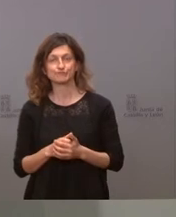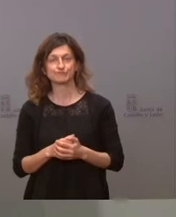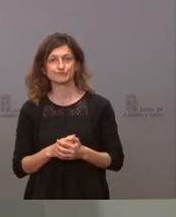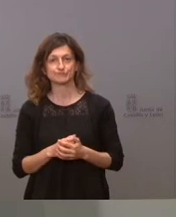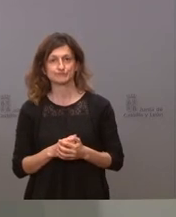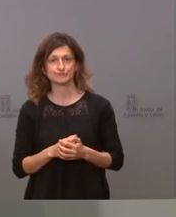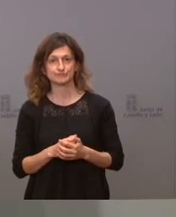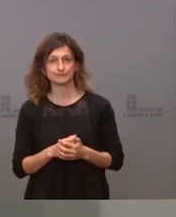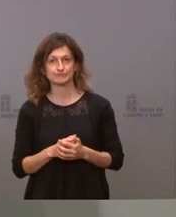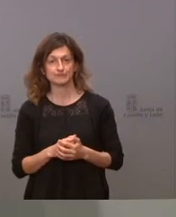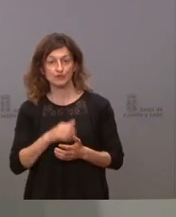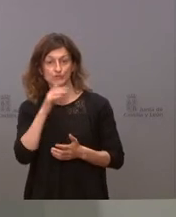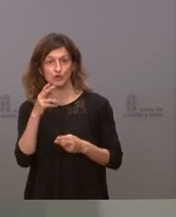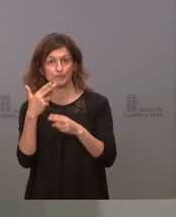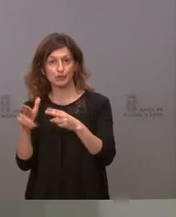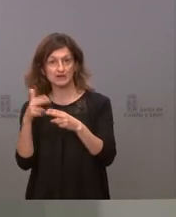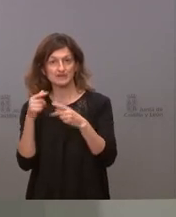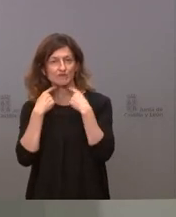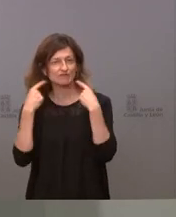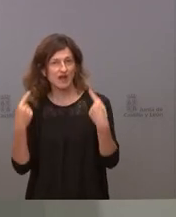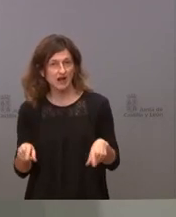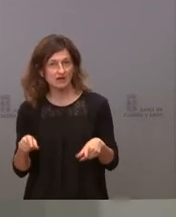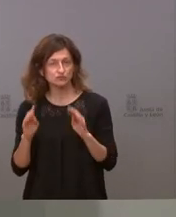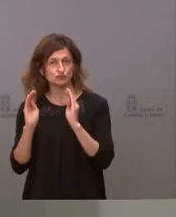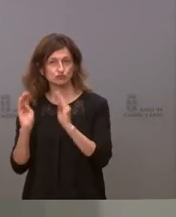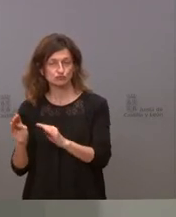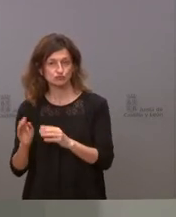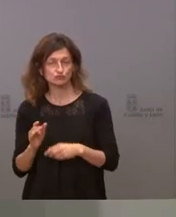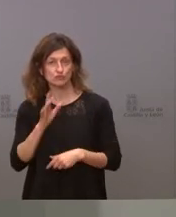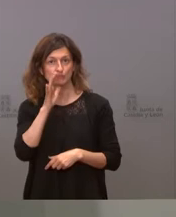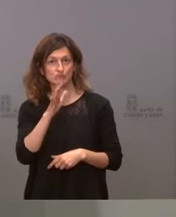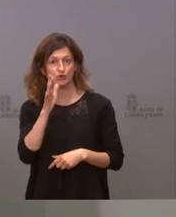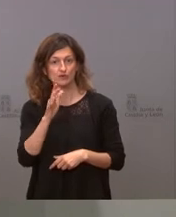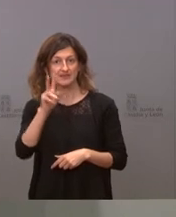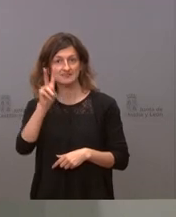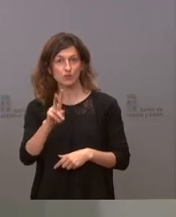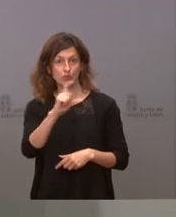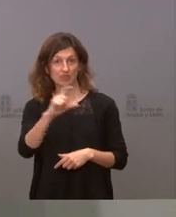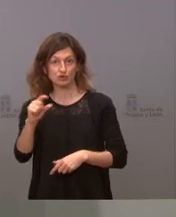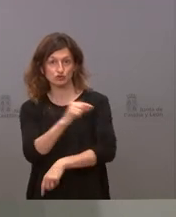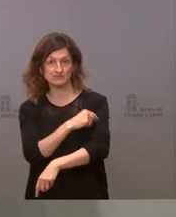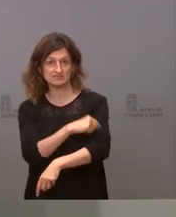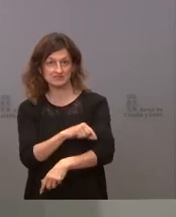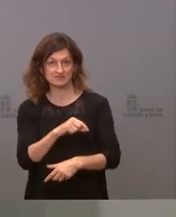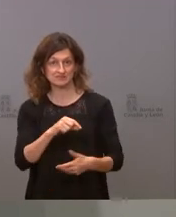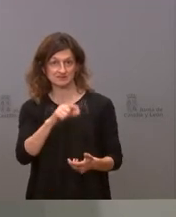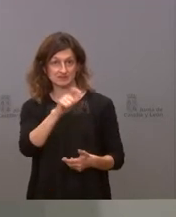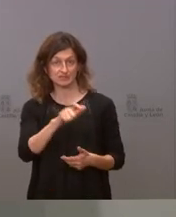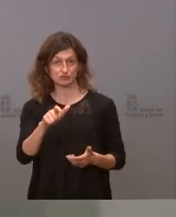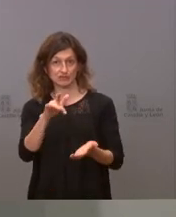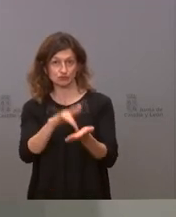fracaso político de lo ocurrido con las segundas dosis de los vacunados